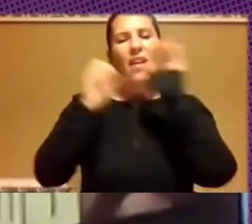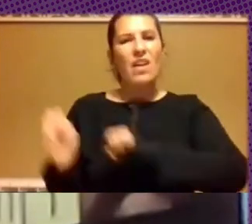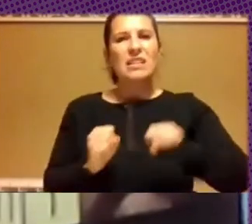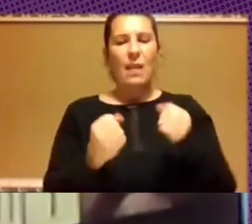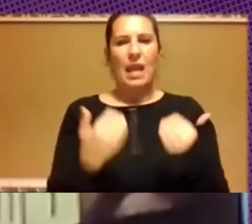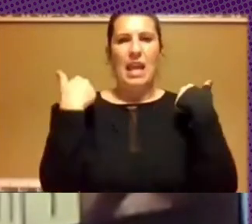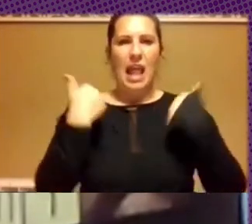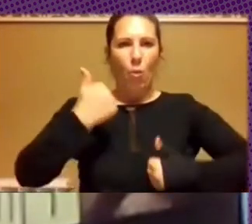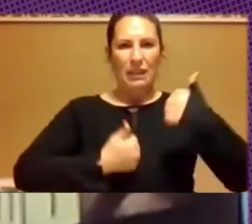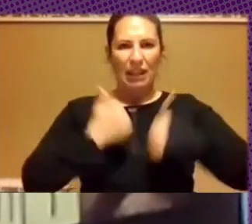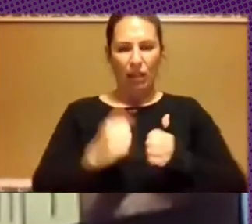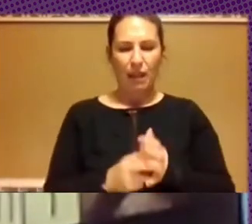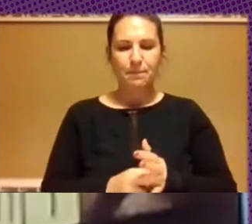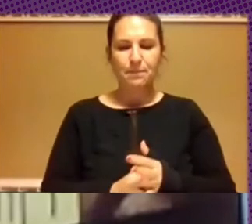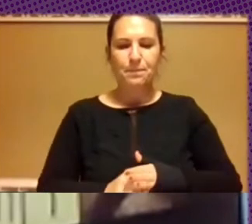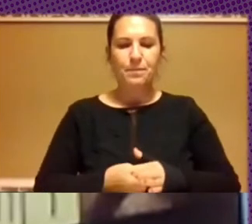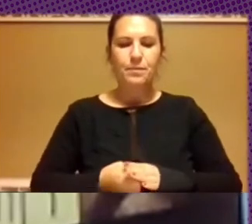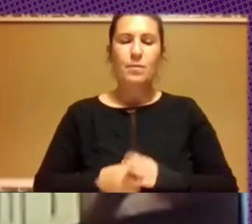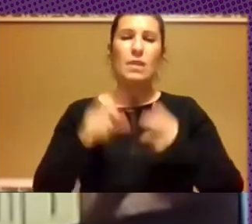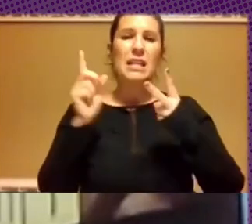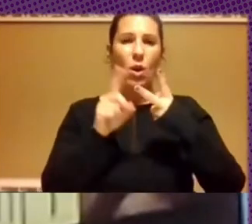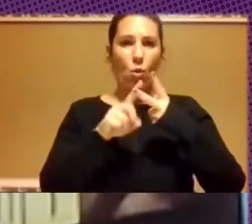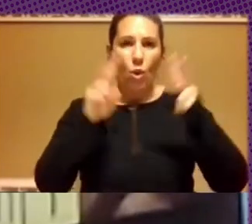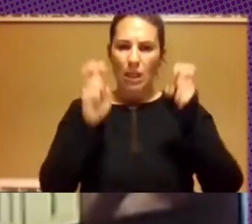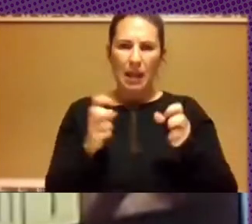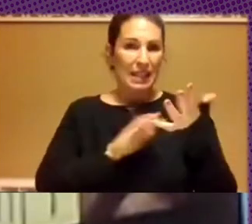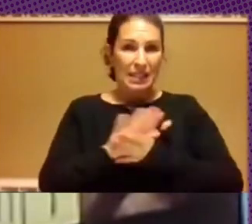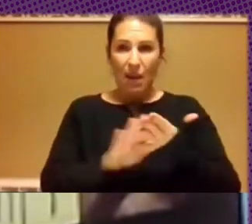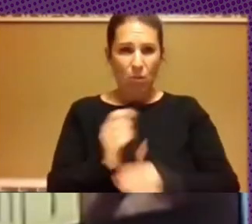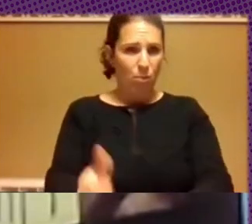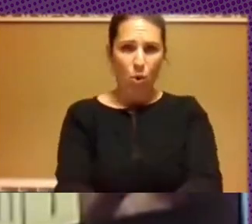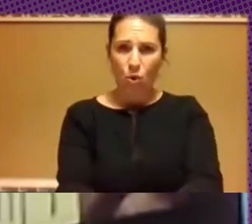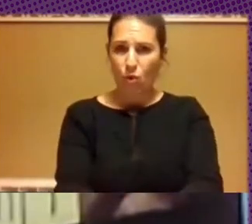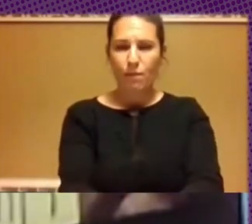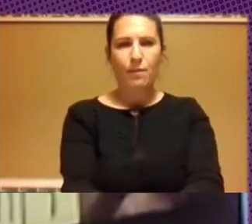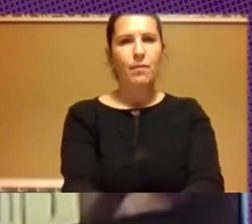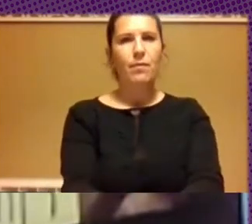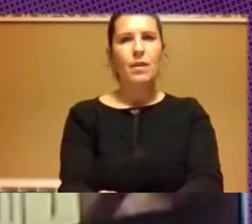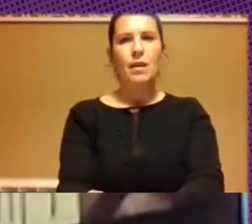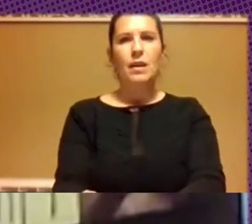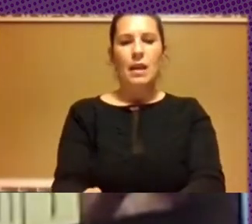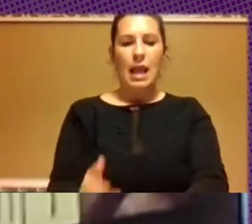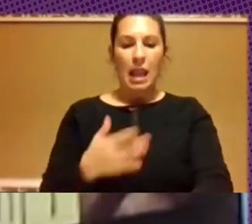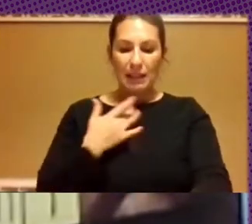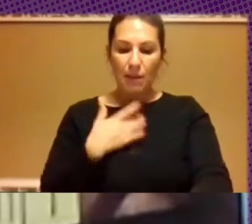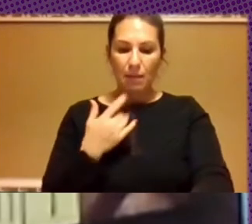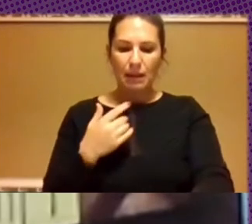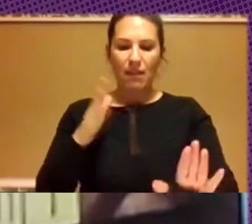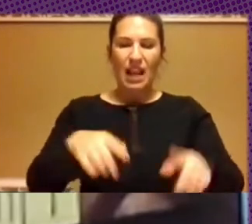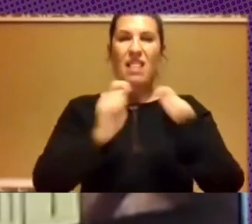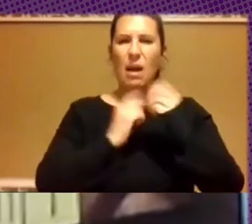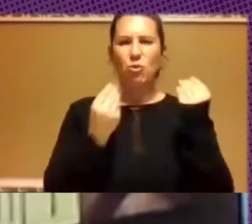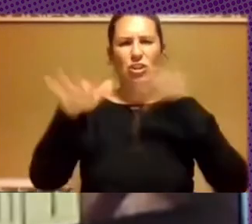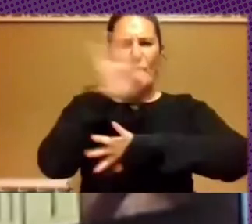segundo tema, que muy pocas veces se trata, que lamentablemente genera muchas confusiones, tiene que ver con